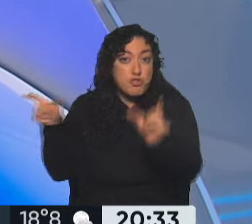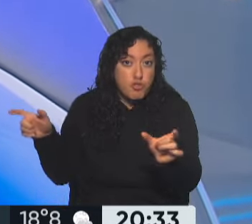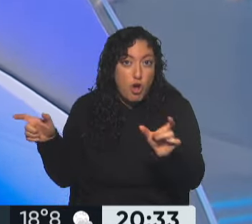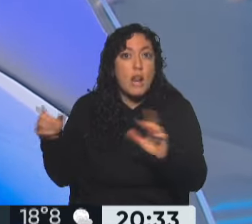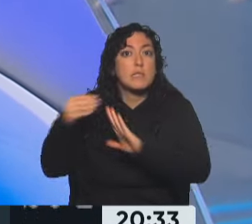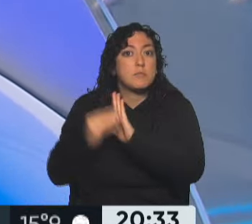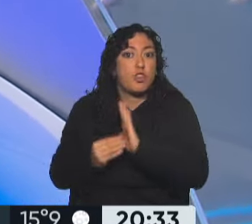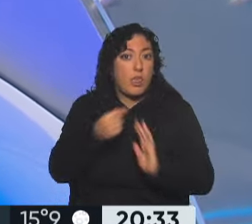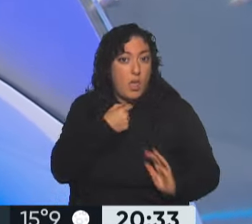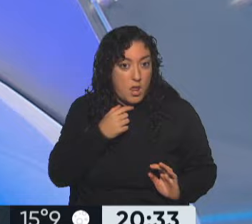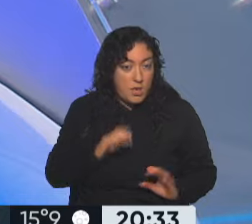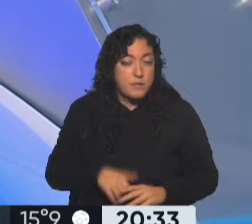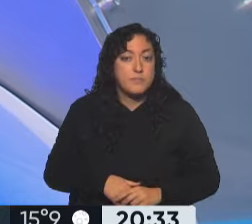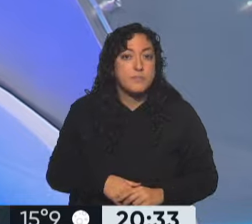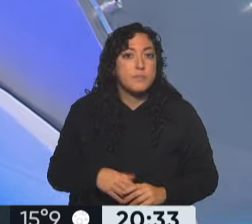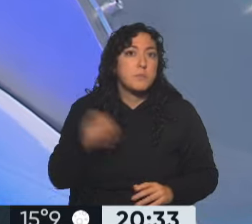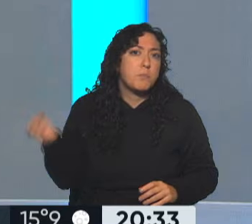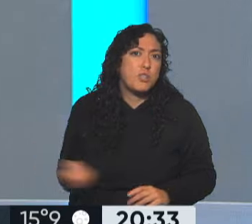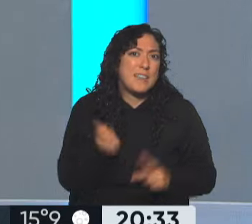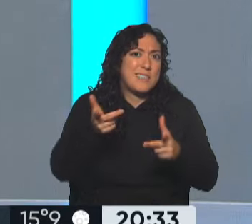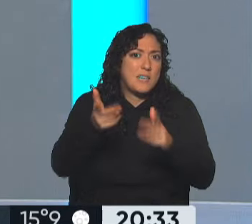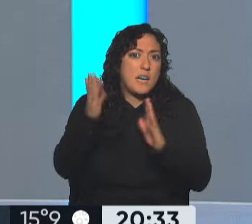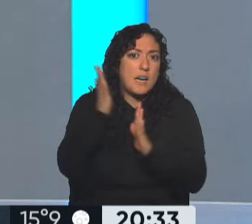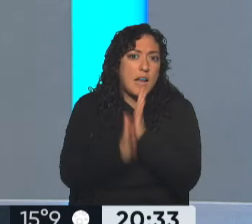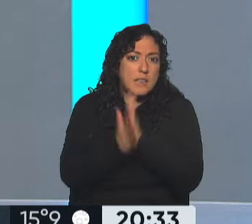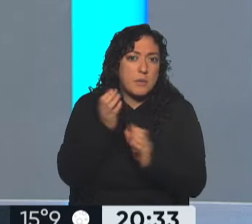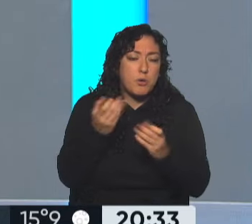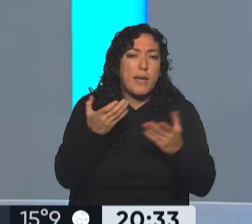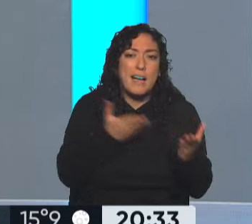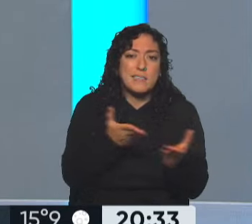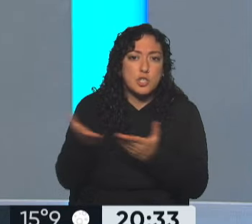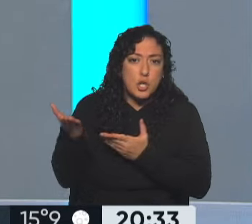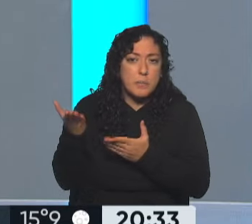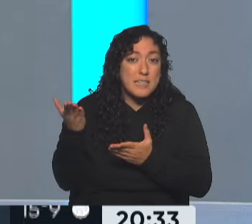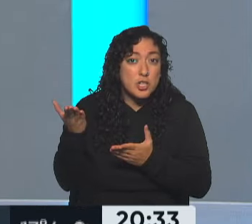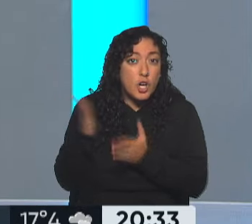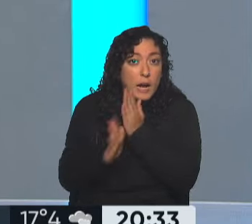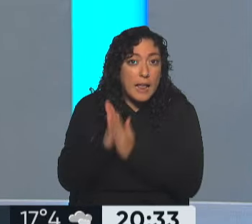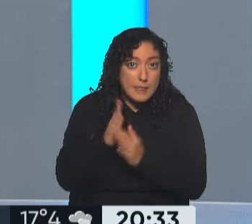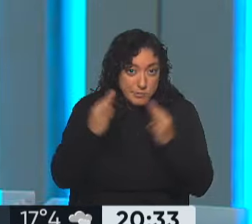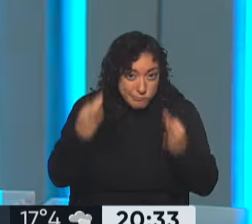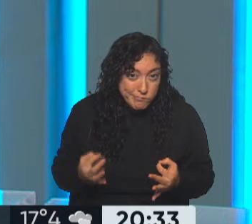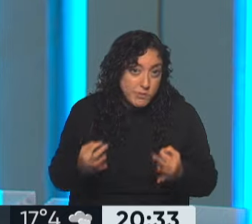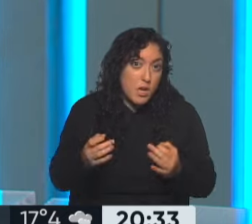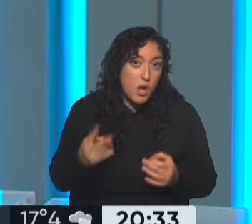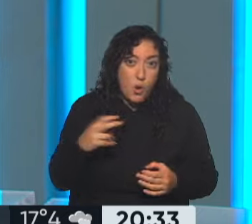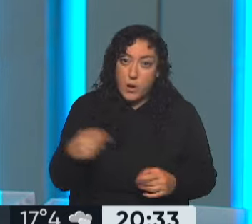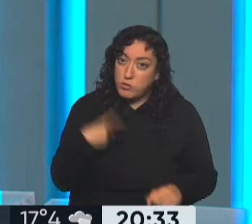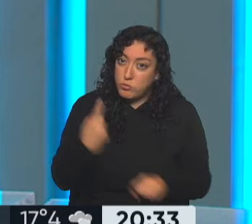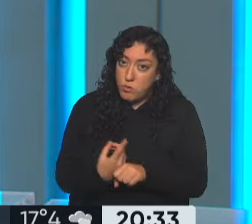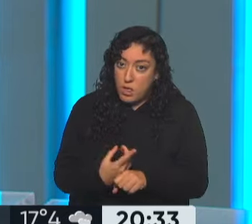es importante decirlo, que es gratuito porque muchas personas quieren cobrar por este asesoramiento, eso es incorrecto. Ok. ¿Y quiénes pueden